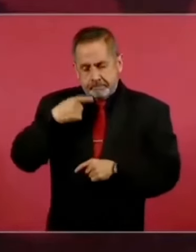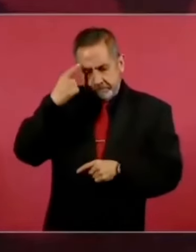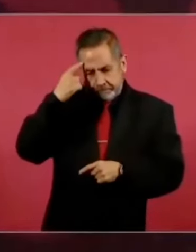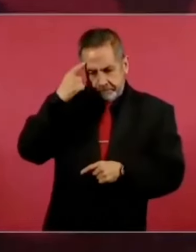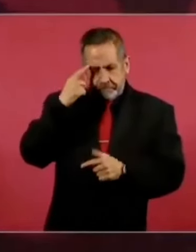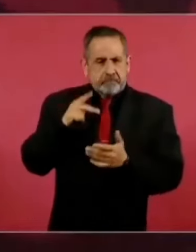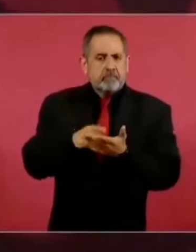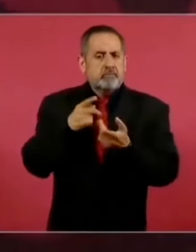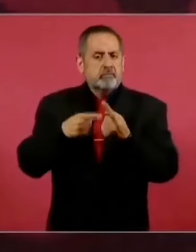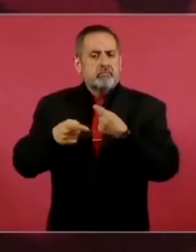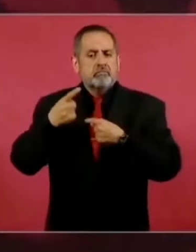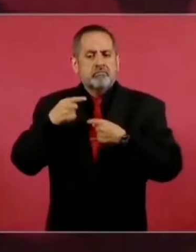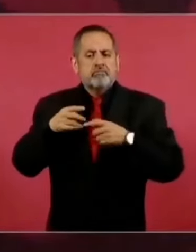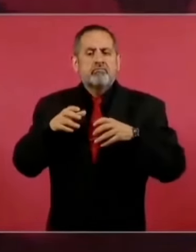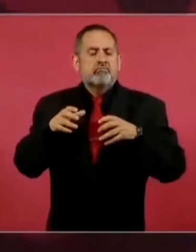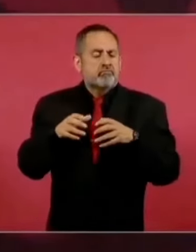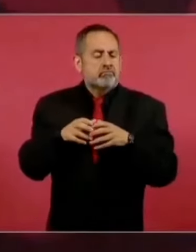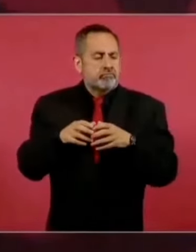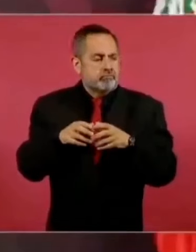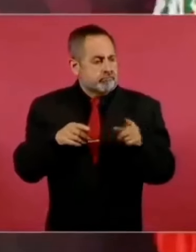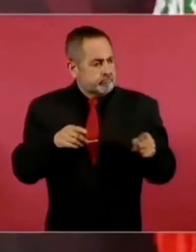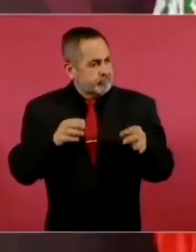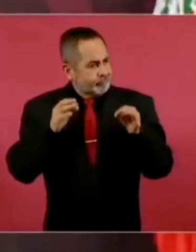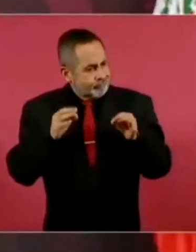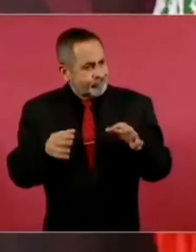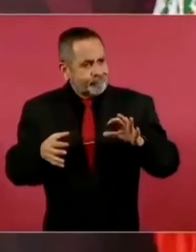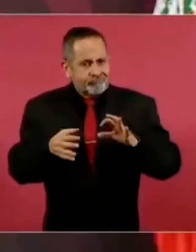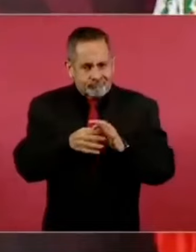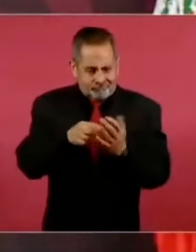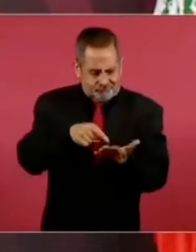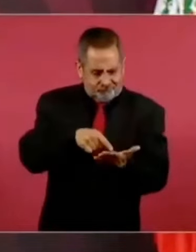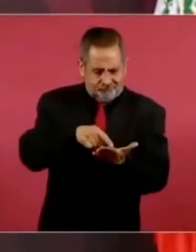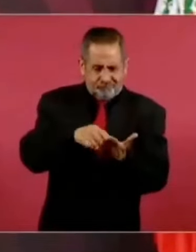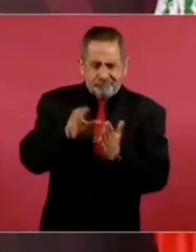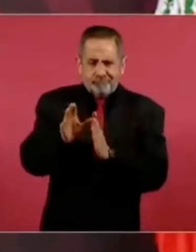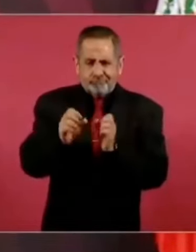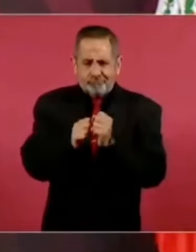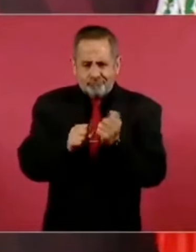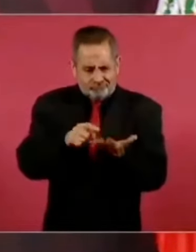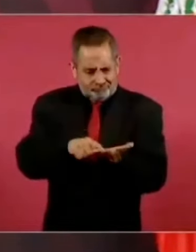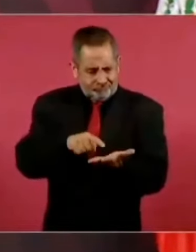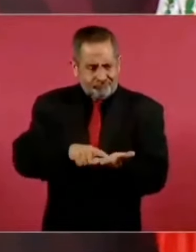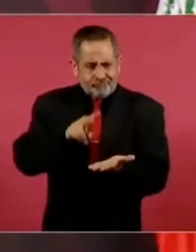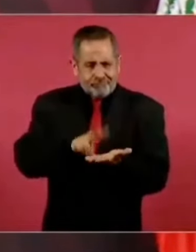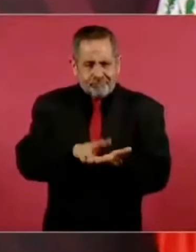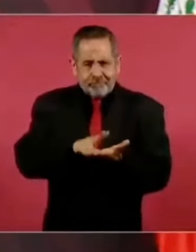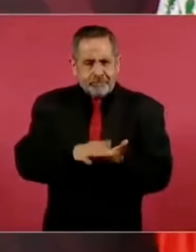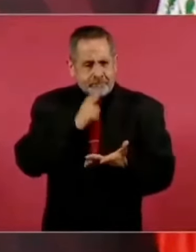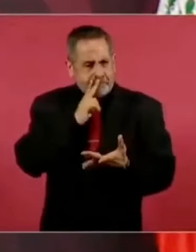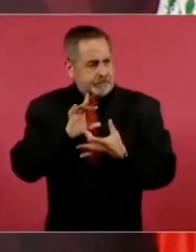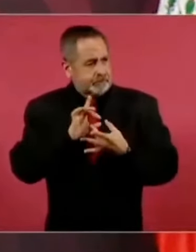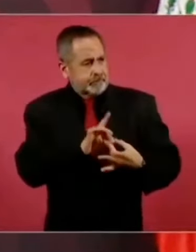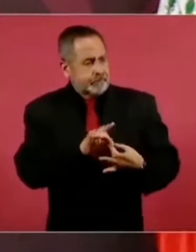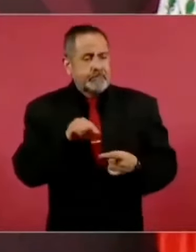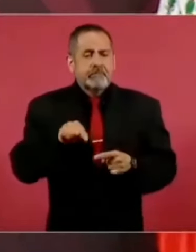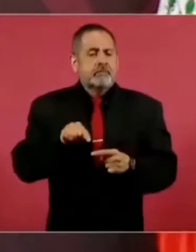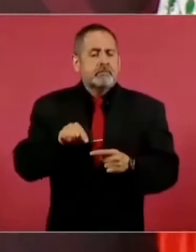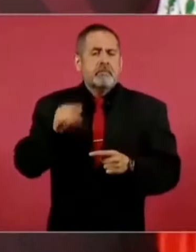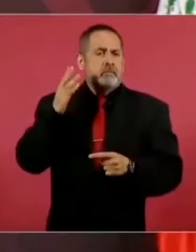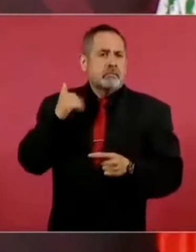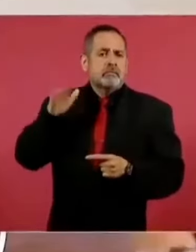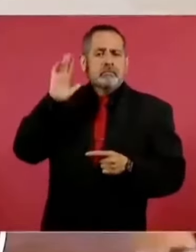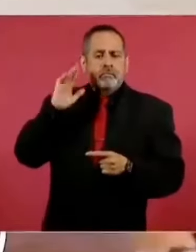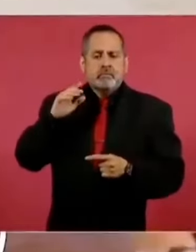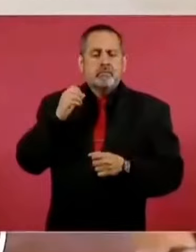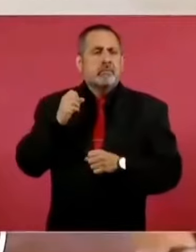del espíritu y la letra de la Constitución que se aprobó en